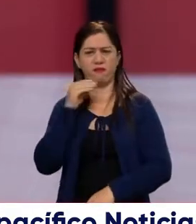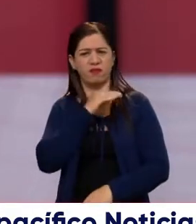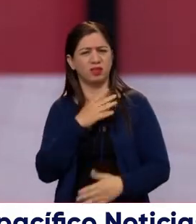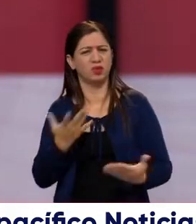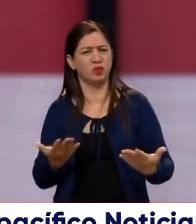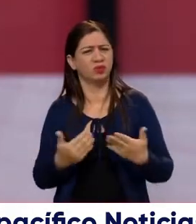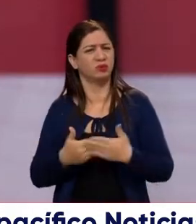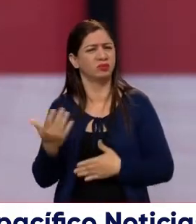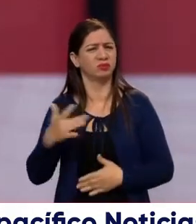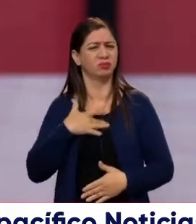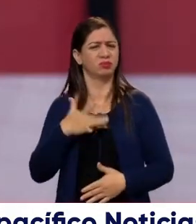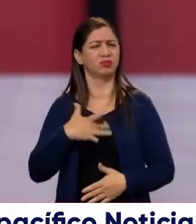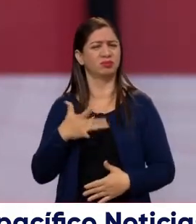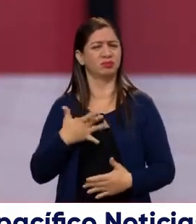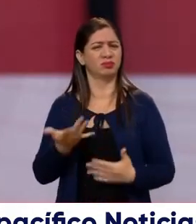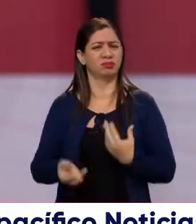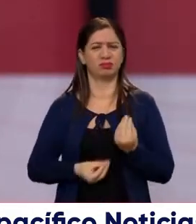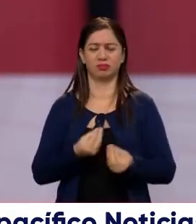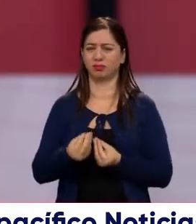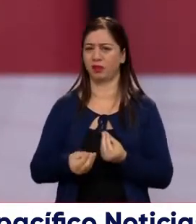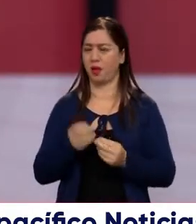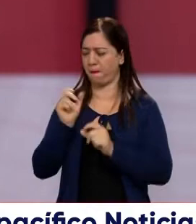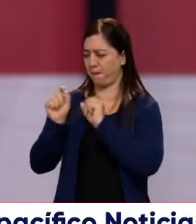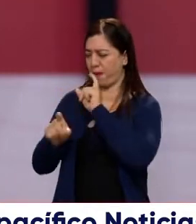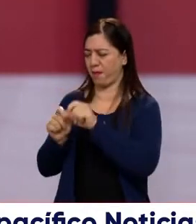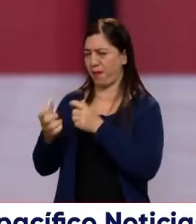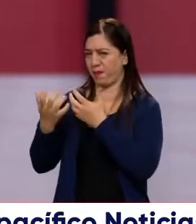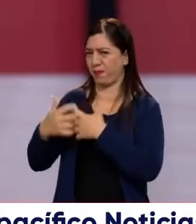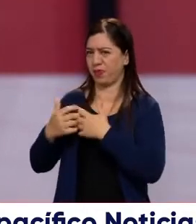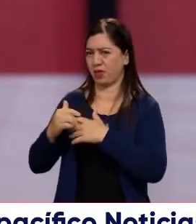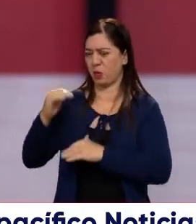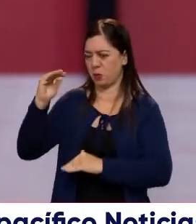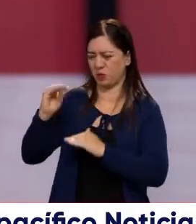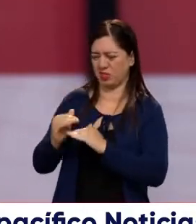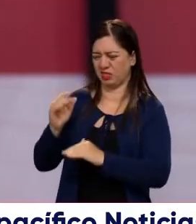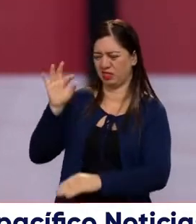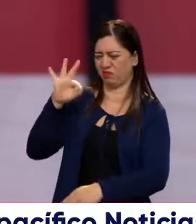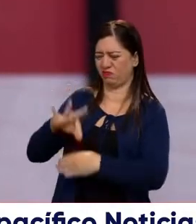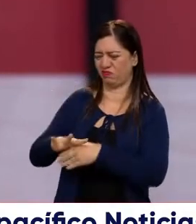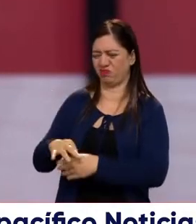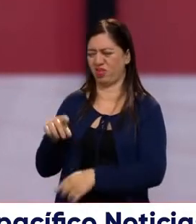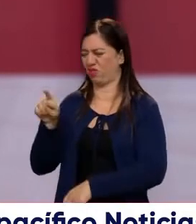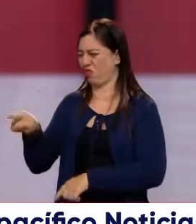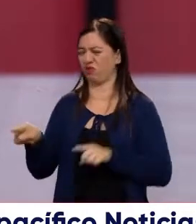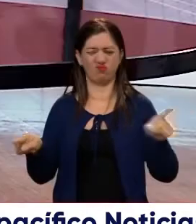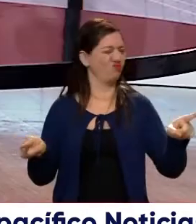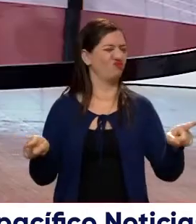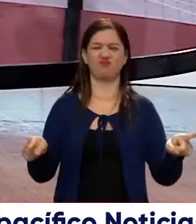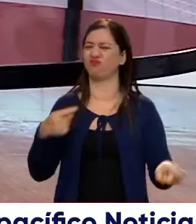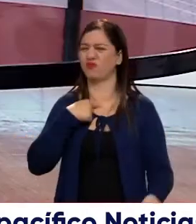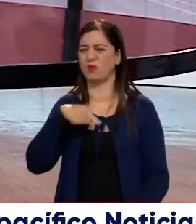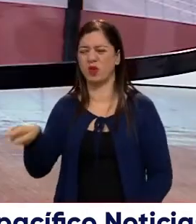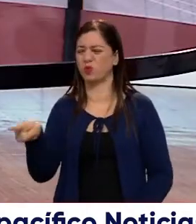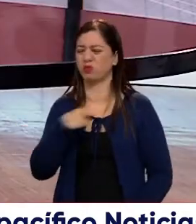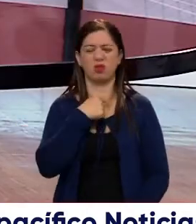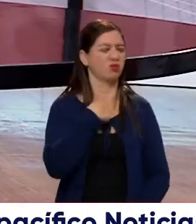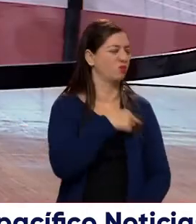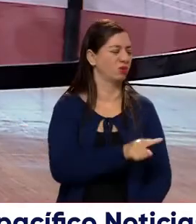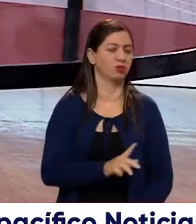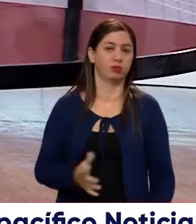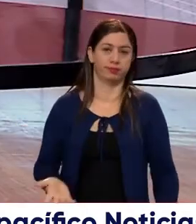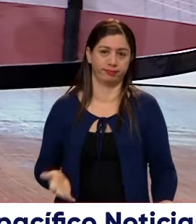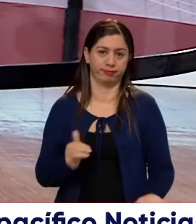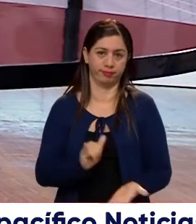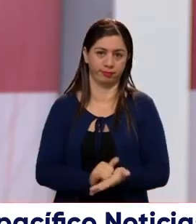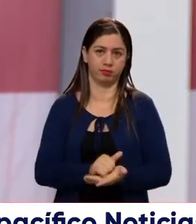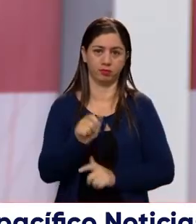empieza a generar diferencias a la hora de la encuesta como a mermar la intención de voto, decir es que ni el uno ni el otro me representa? Definitivamente,